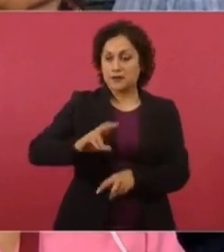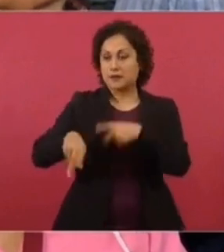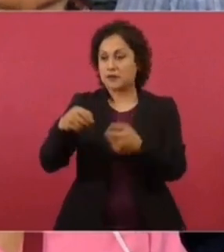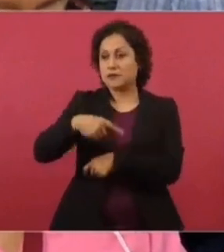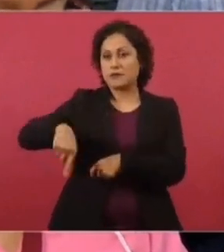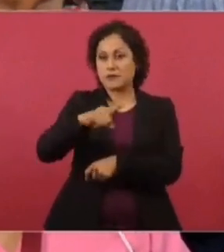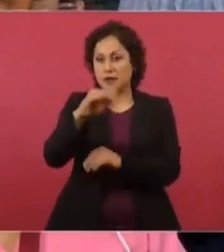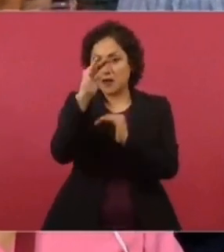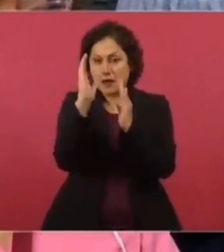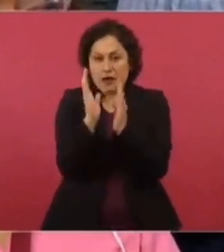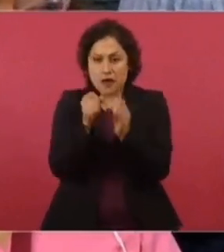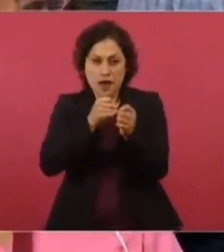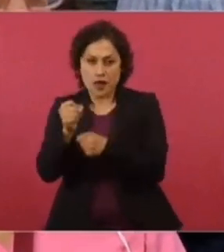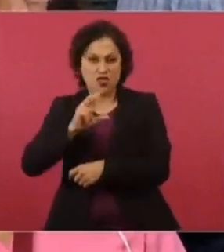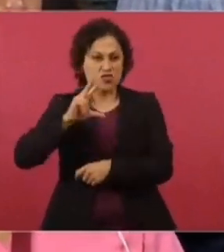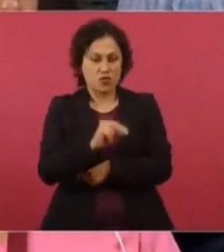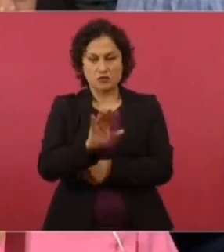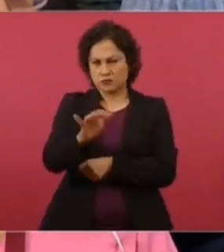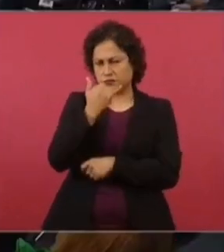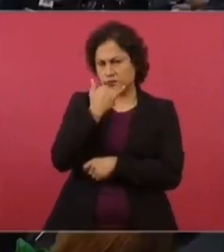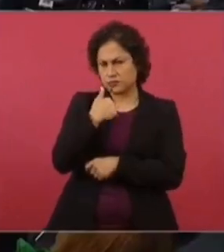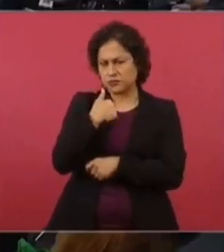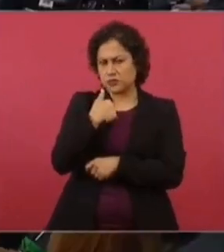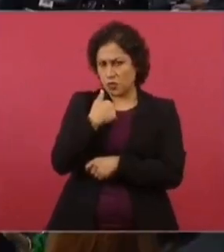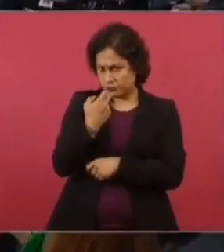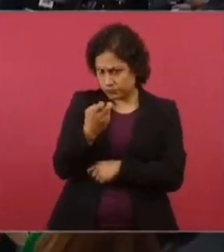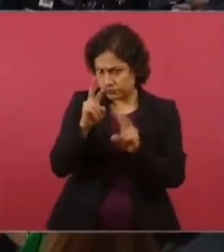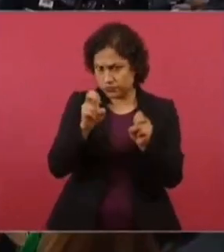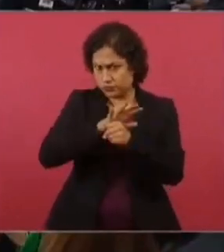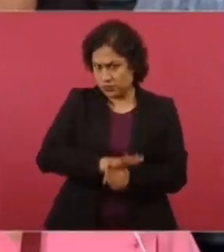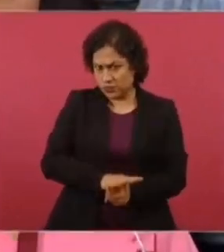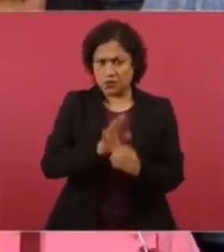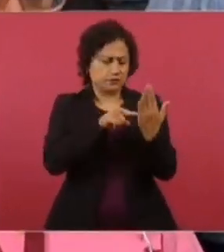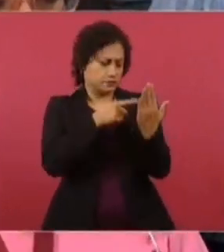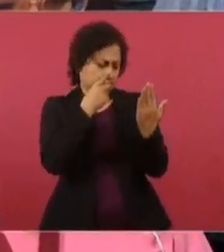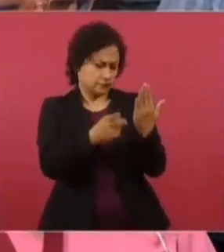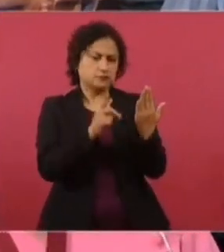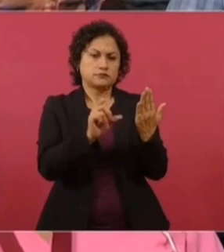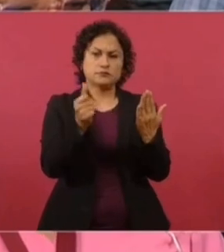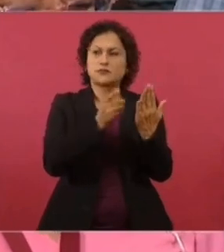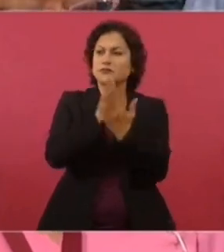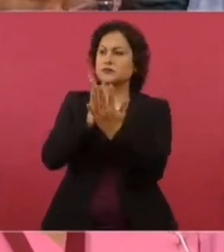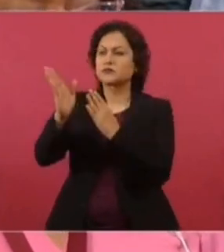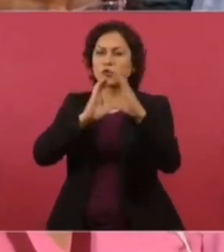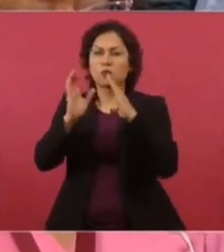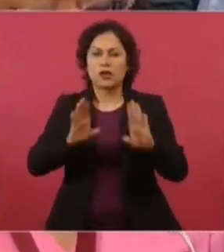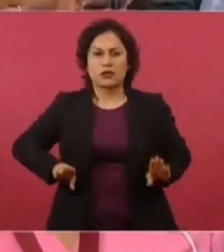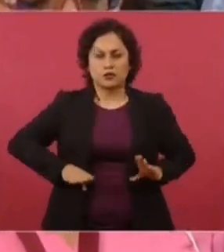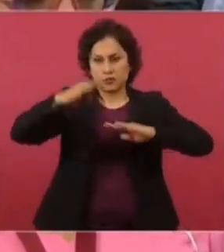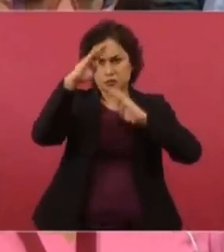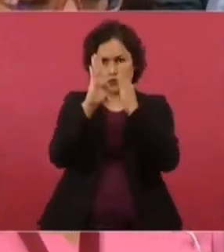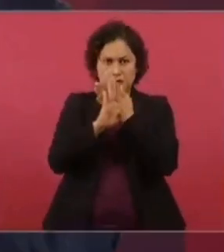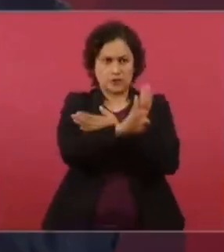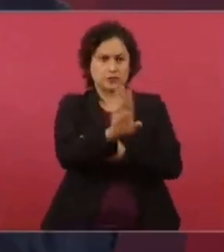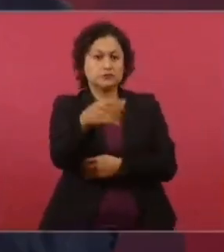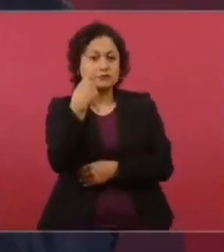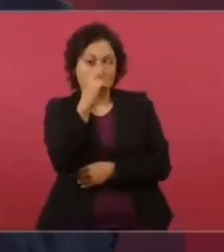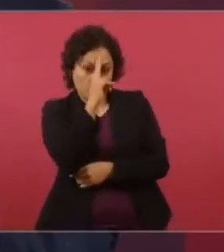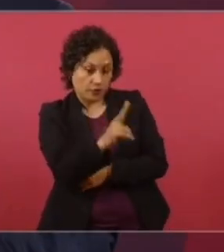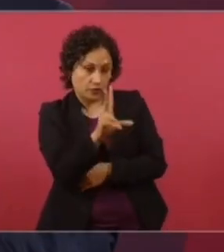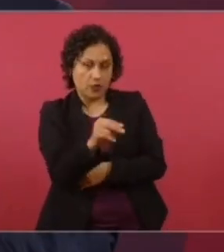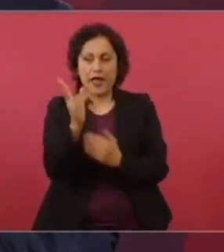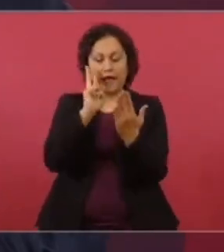derivaría esto en censura, no tendría que prohibir. No sé si no sé la palabra prohibir, pero... Bueno, dice, evitarán los medios reaccionarios y conservadores. Es como que no vayan, ¿no? Está prohibido prohibir.